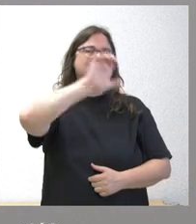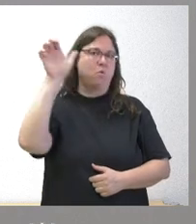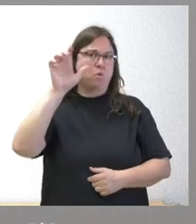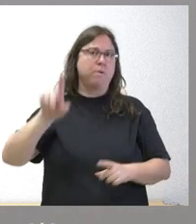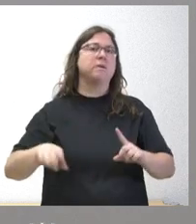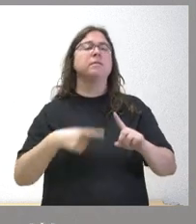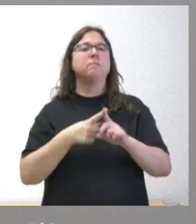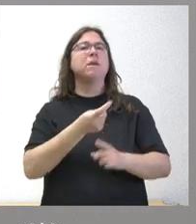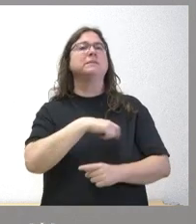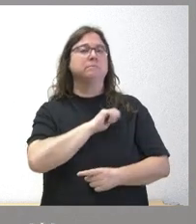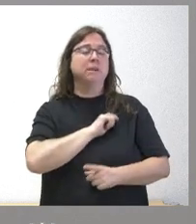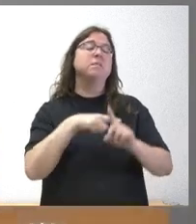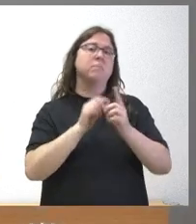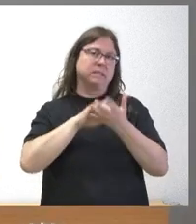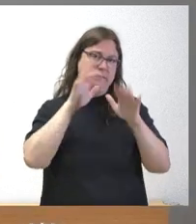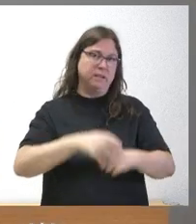en España y en Castilla y León